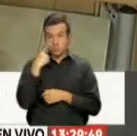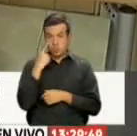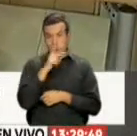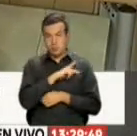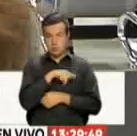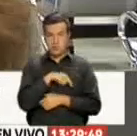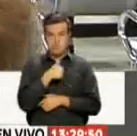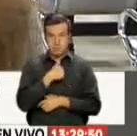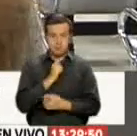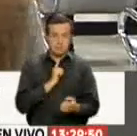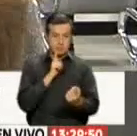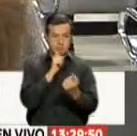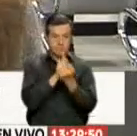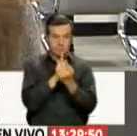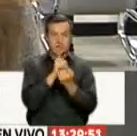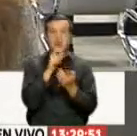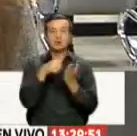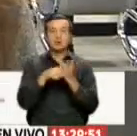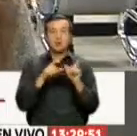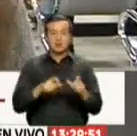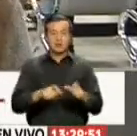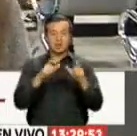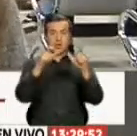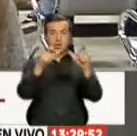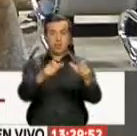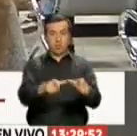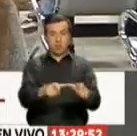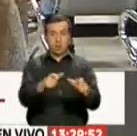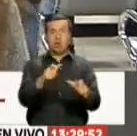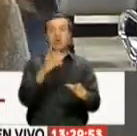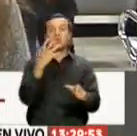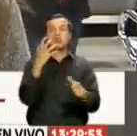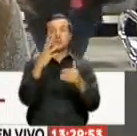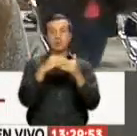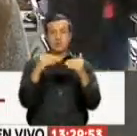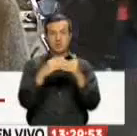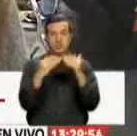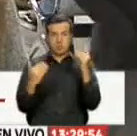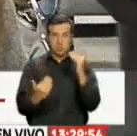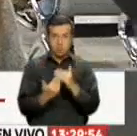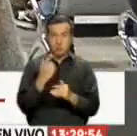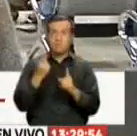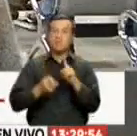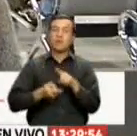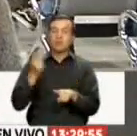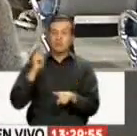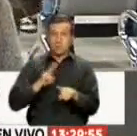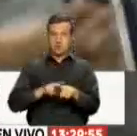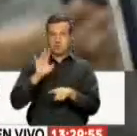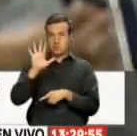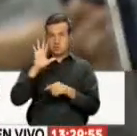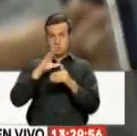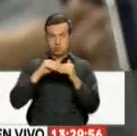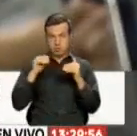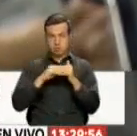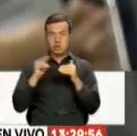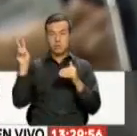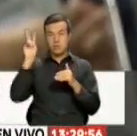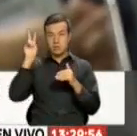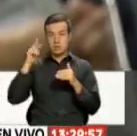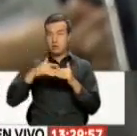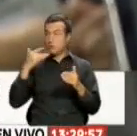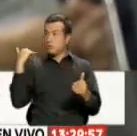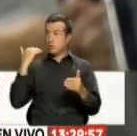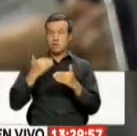forma presencial El valor de la cédula Por renovación Es de 15 dólares Cuando es por primera vez 5 dólares Desde este viernes